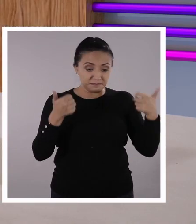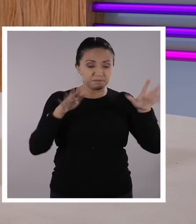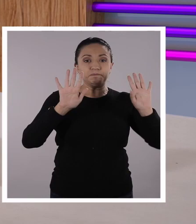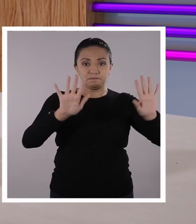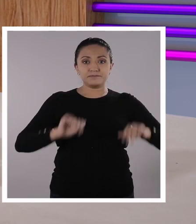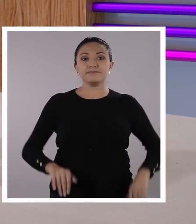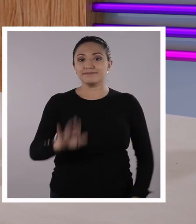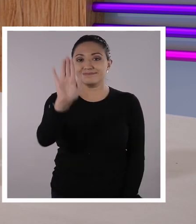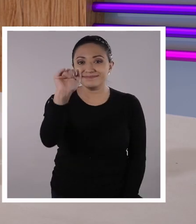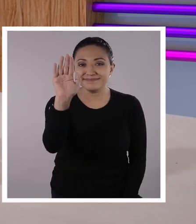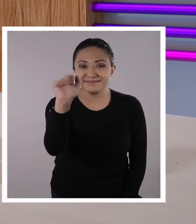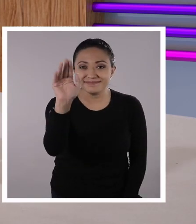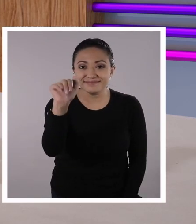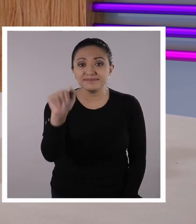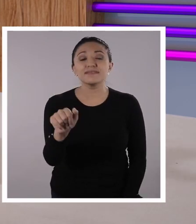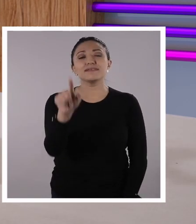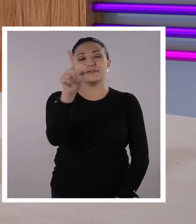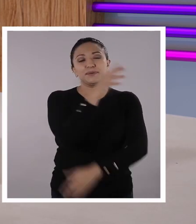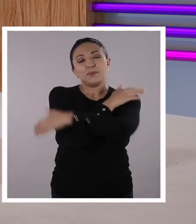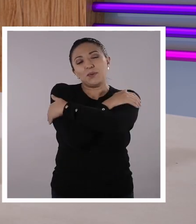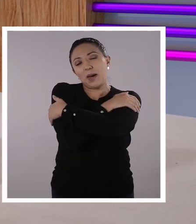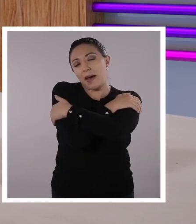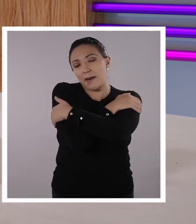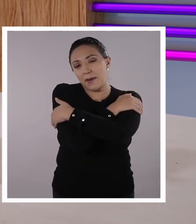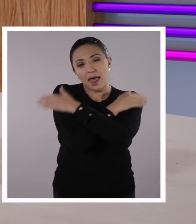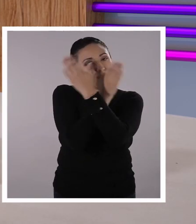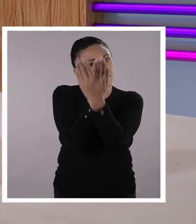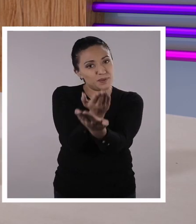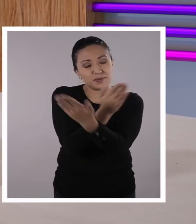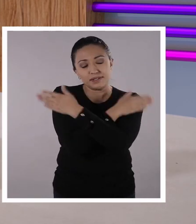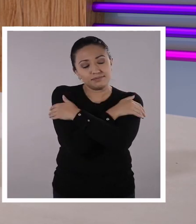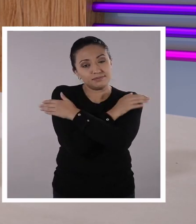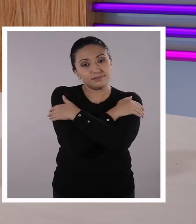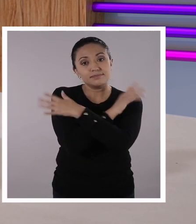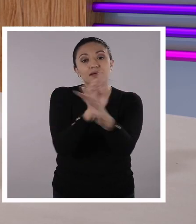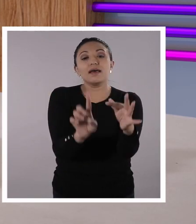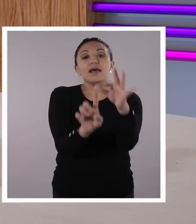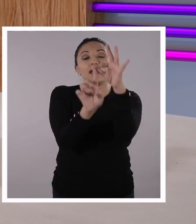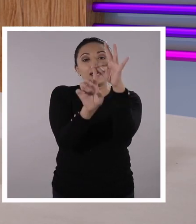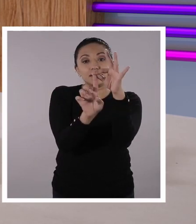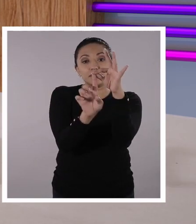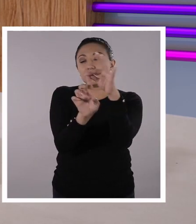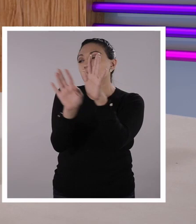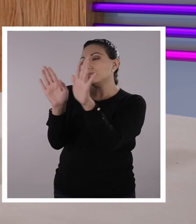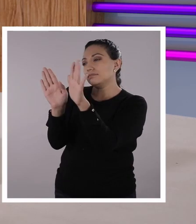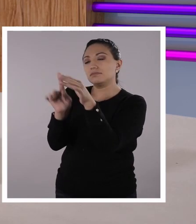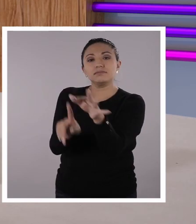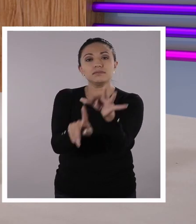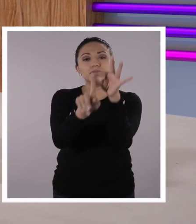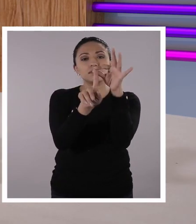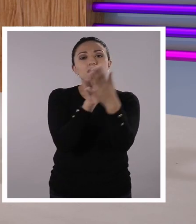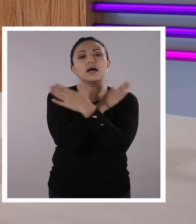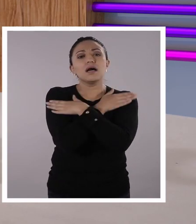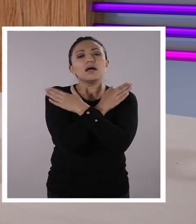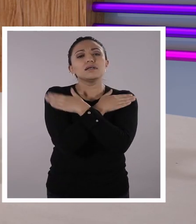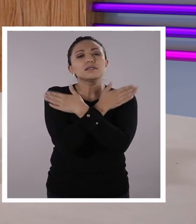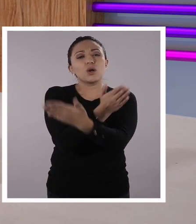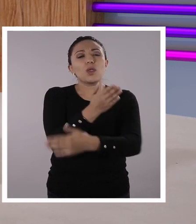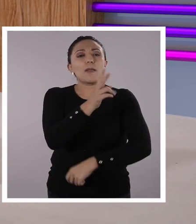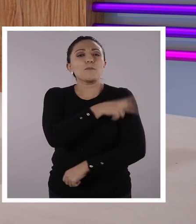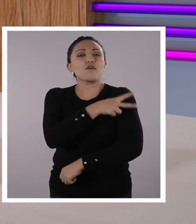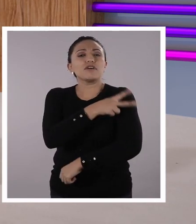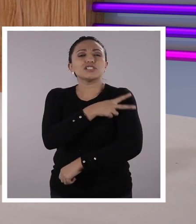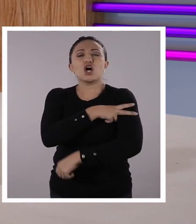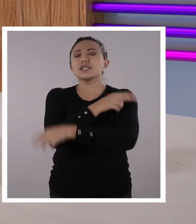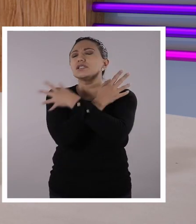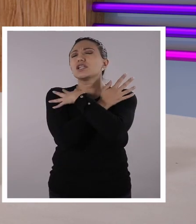Hola, chicos y chicas. Quería mandarles un abrazo gigante. De manera especial, Santi, permíteme saludar a todos los maestros y